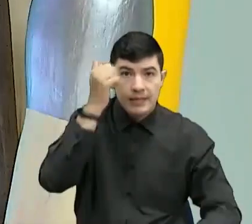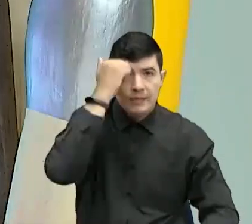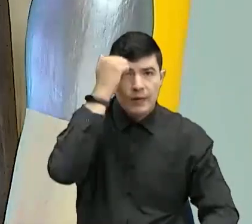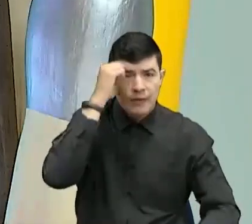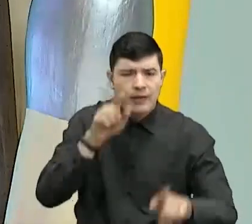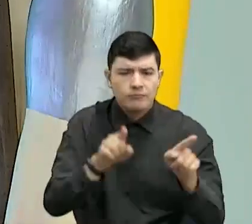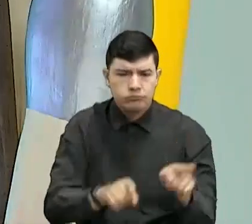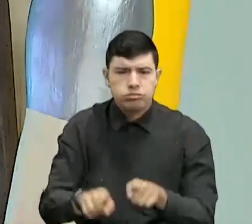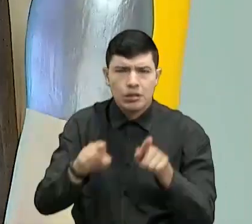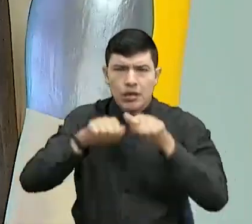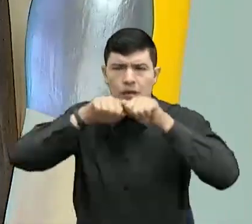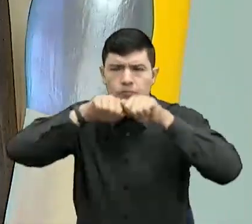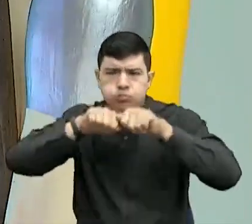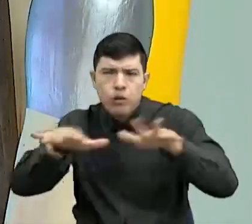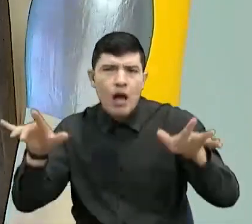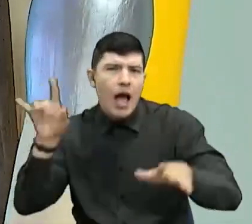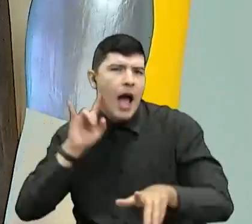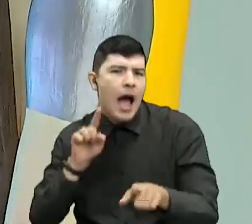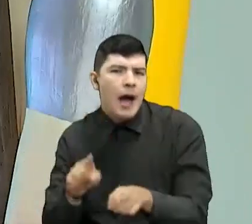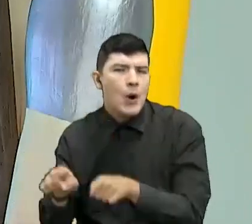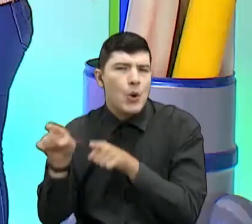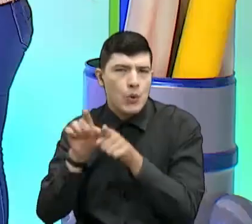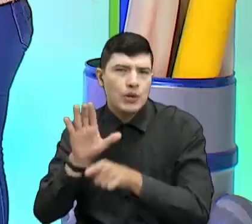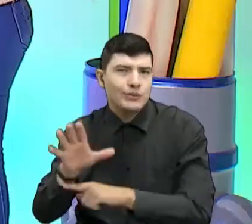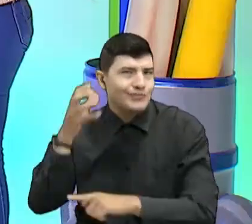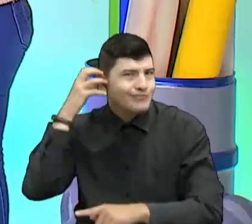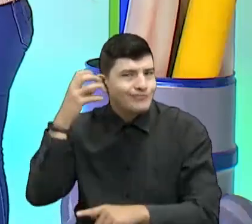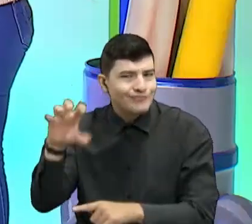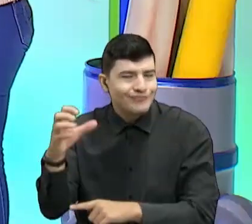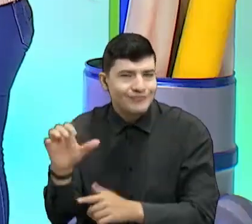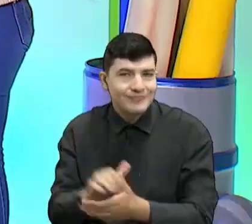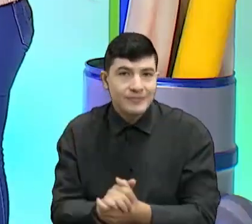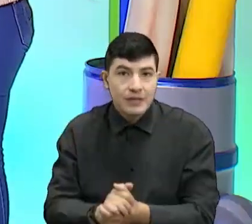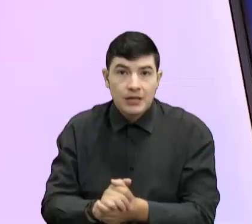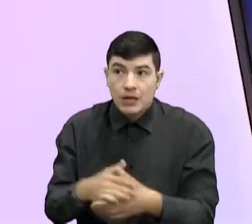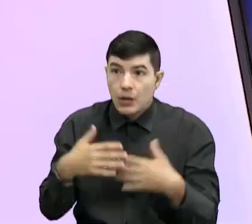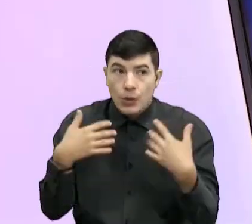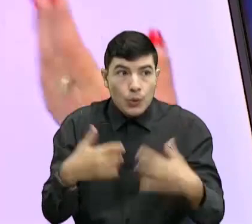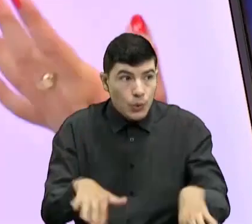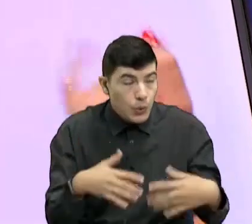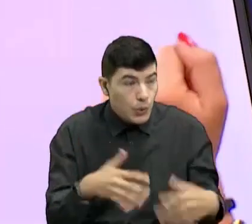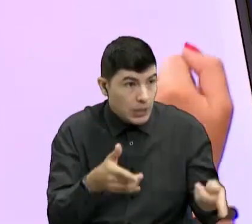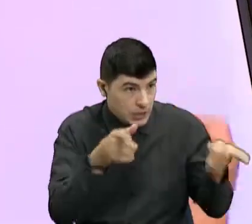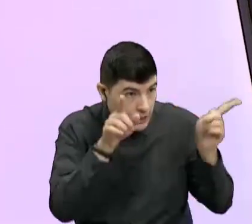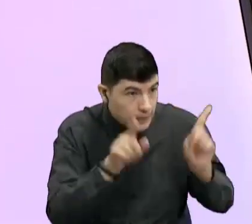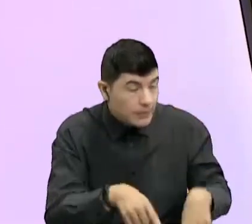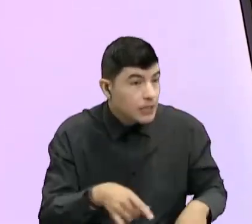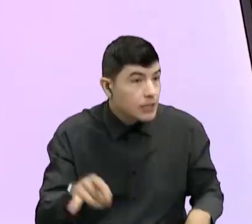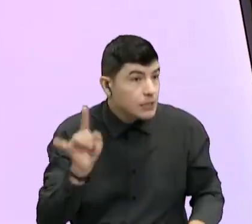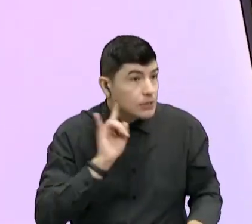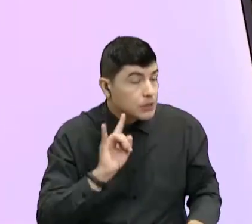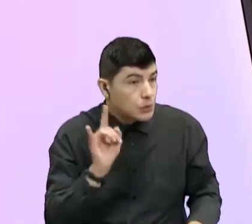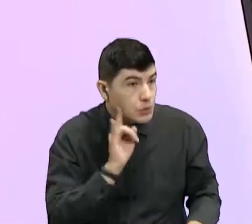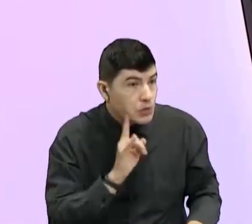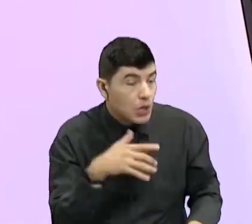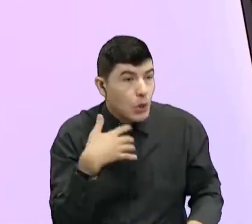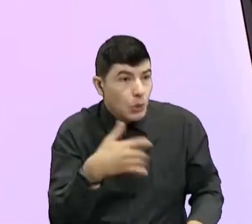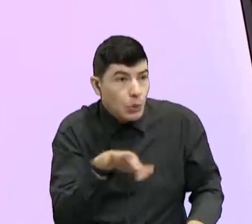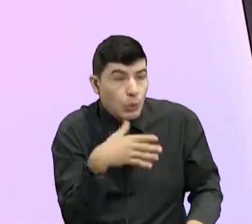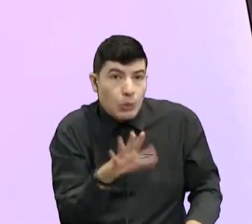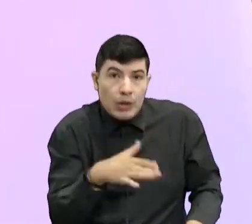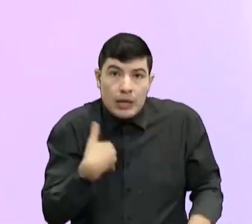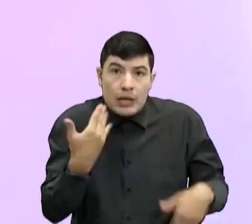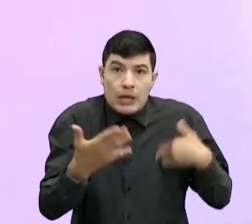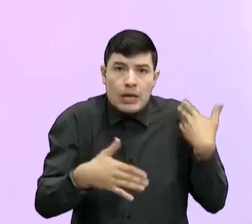familia tan especial que ha participado con nosotros el día de hoy. Hola, ¿nos están escuchando también? También nos están escuchando, imagínense. Qué alegría.